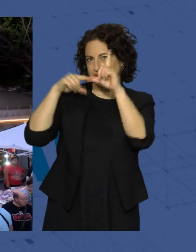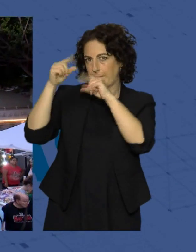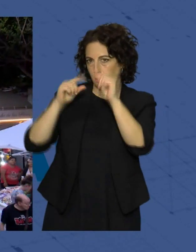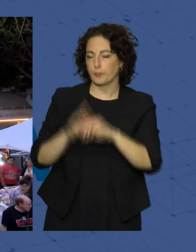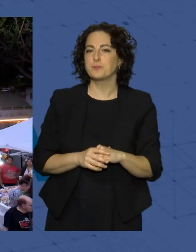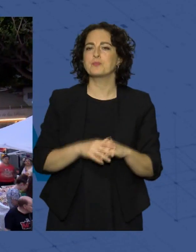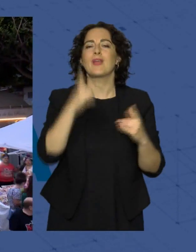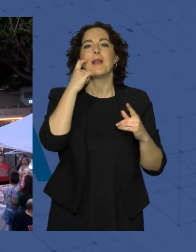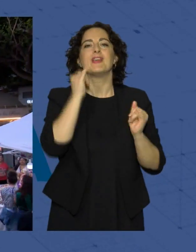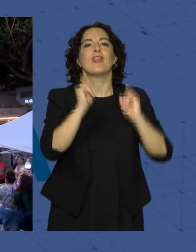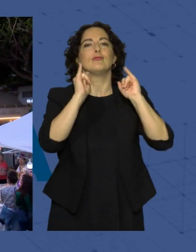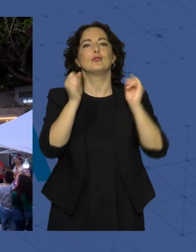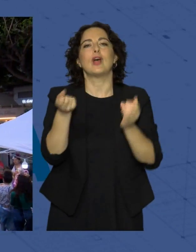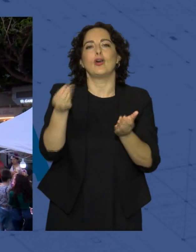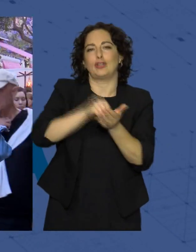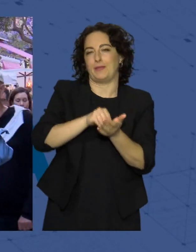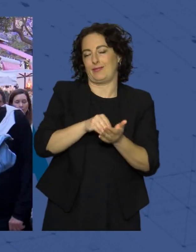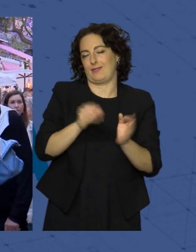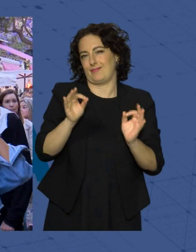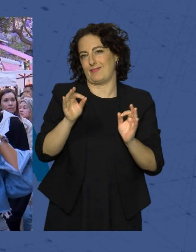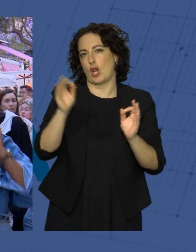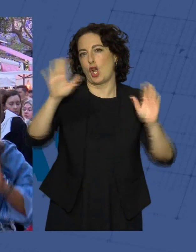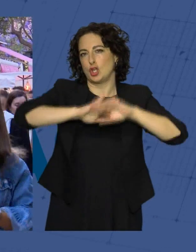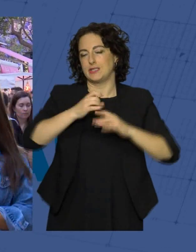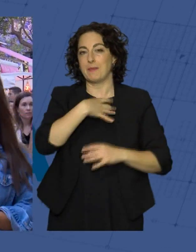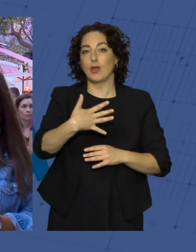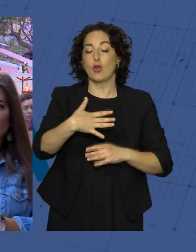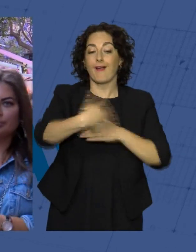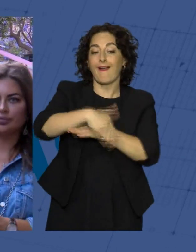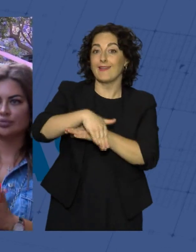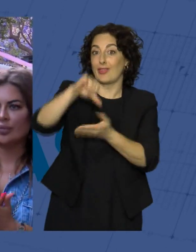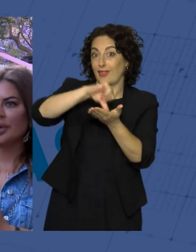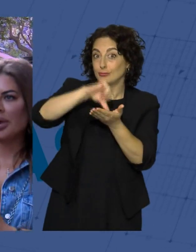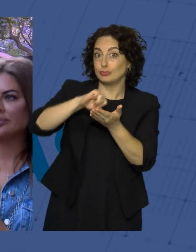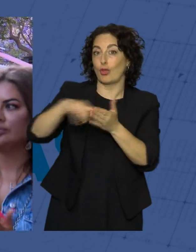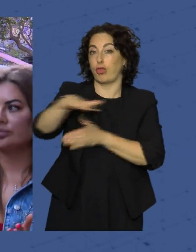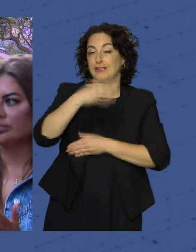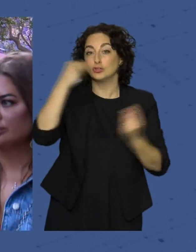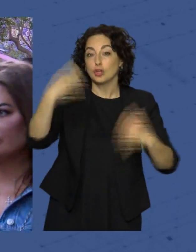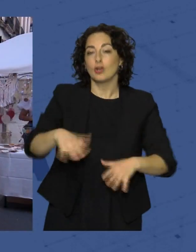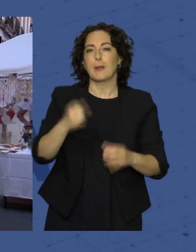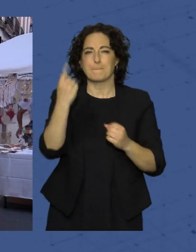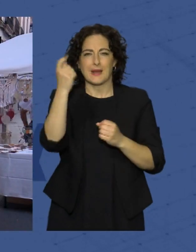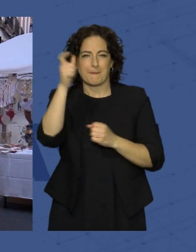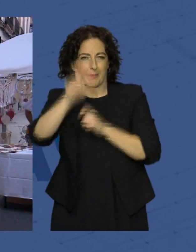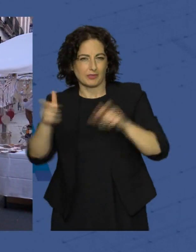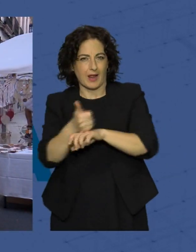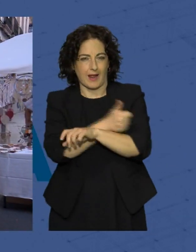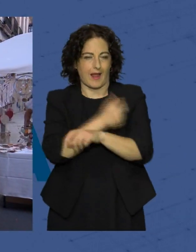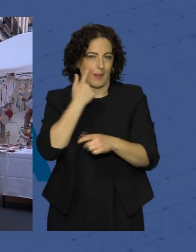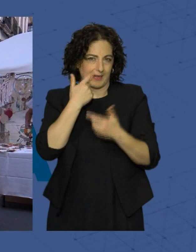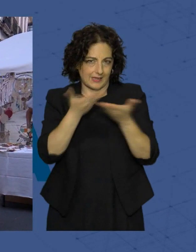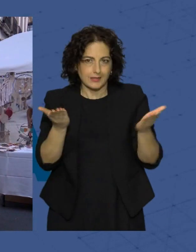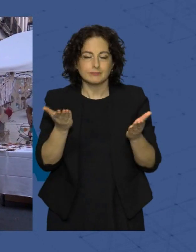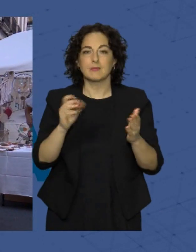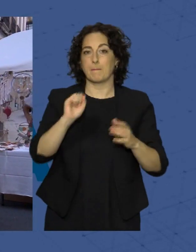Almería ha disfrutado un año más con la noche en blanco. Las calles del centro y del casco histórico de la ciudad se han visto abarrotadas por miles de almerienses y visitantes que desde primera